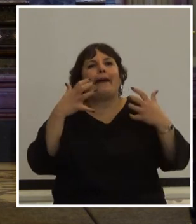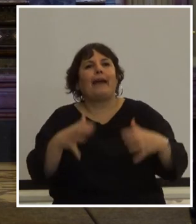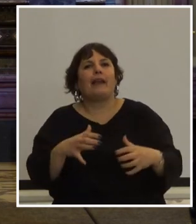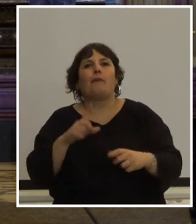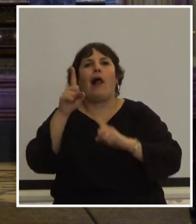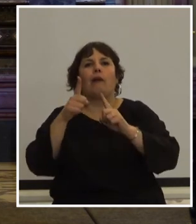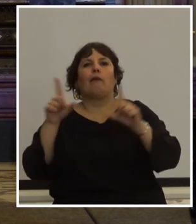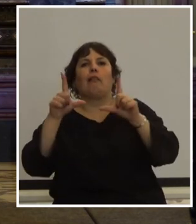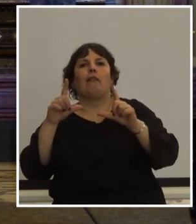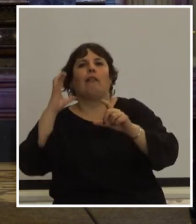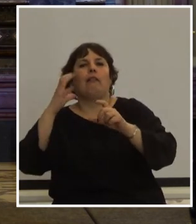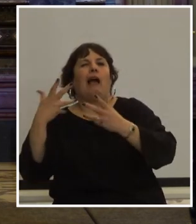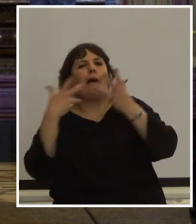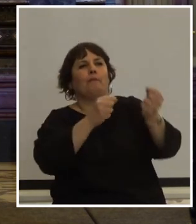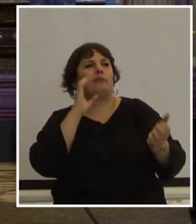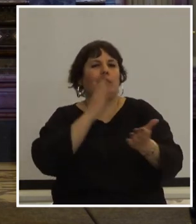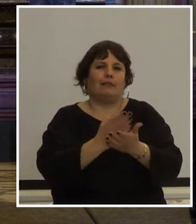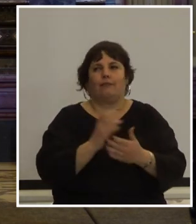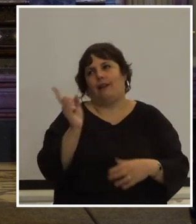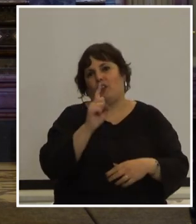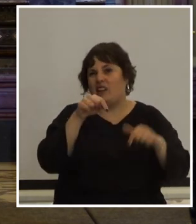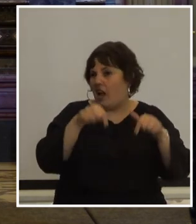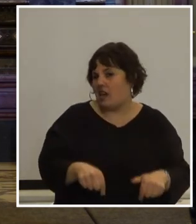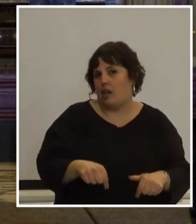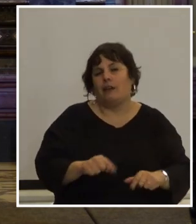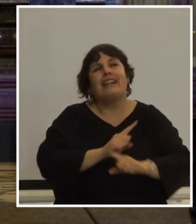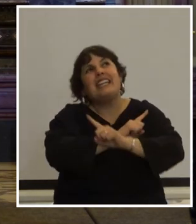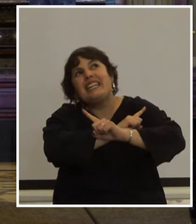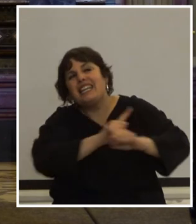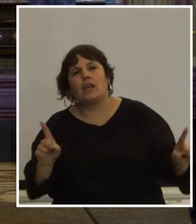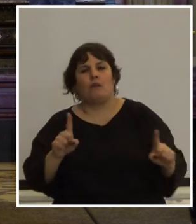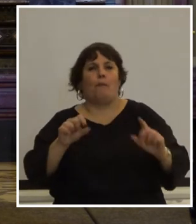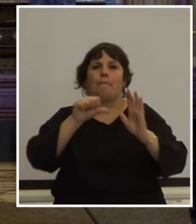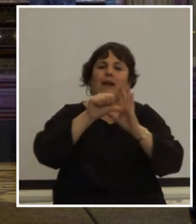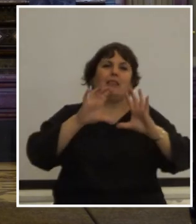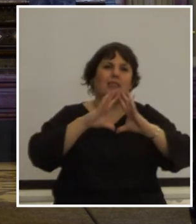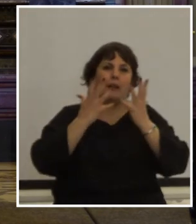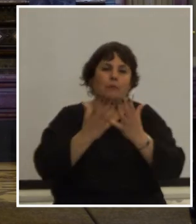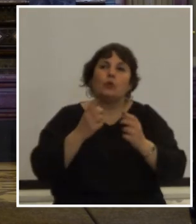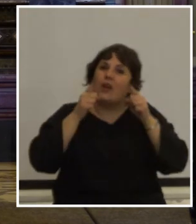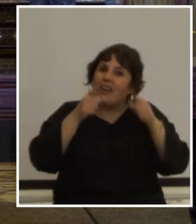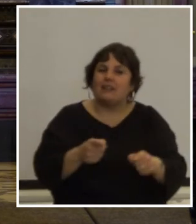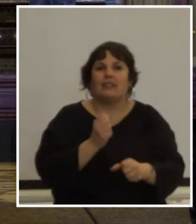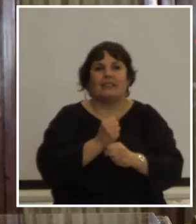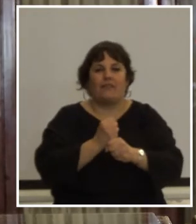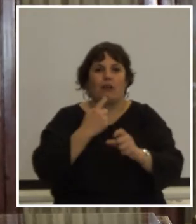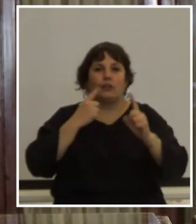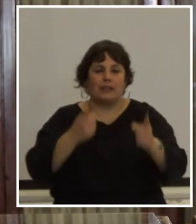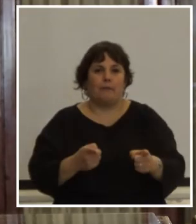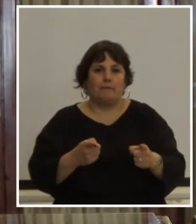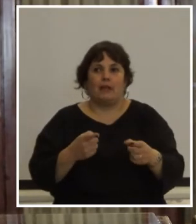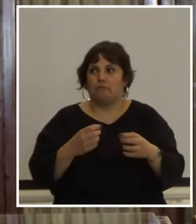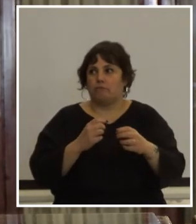cómplices de las dictaduras ni aquí ni en ningún rincón del mundo y ese es el trabajo también de los